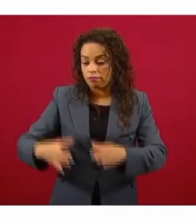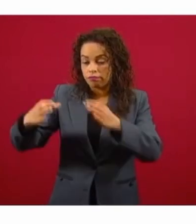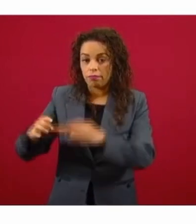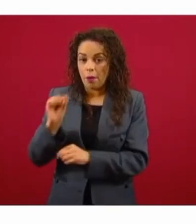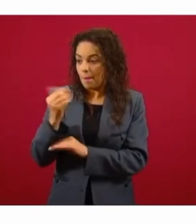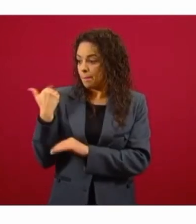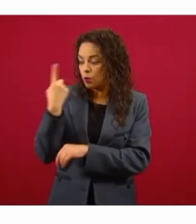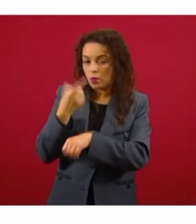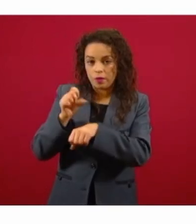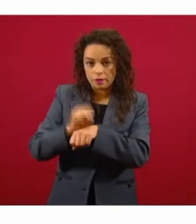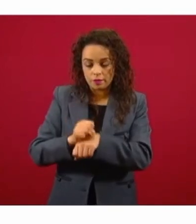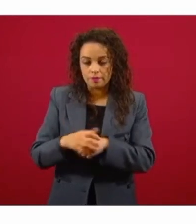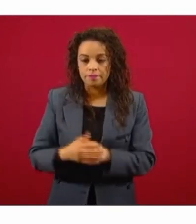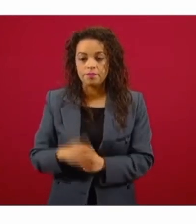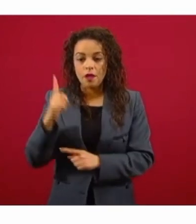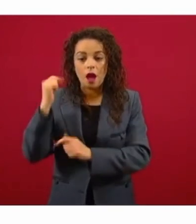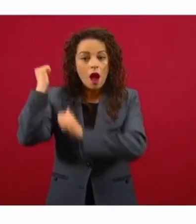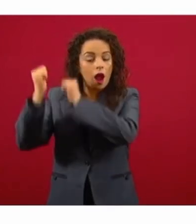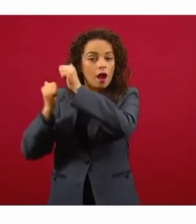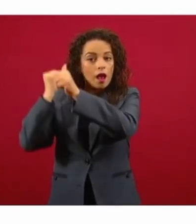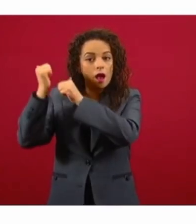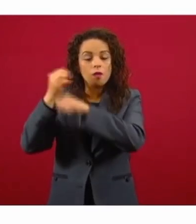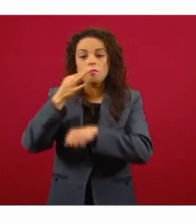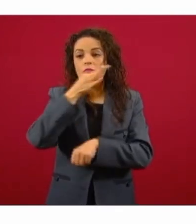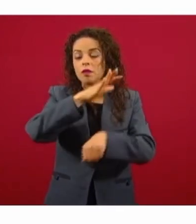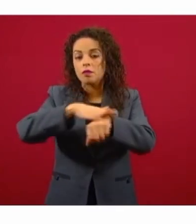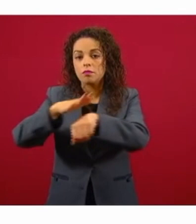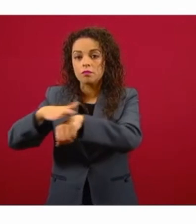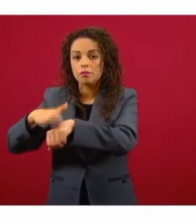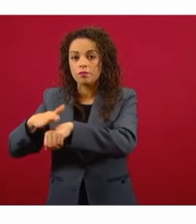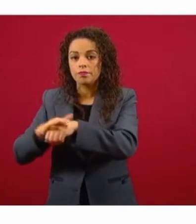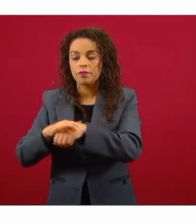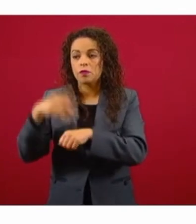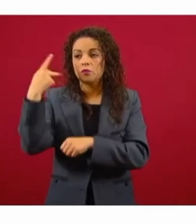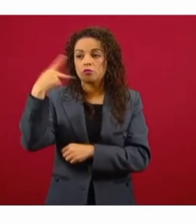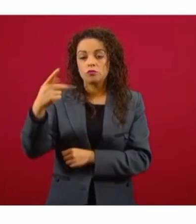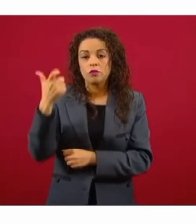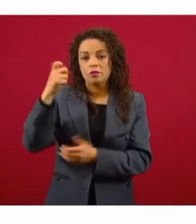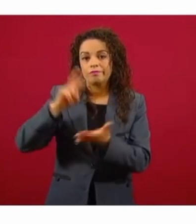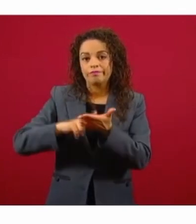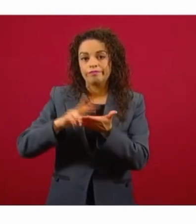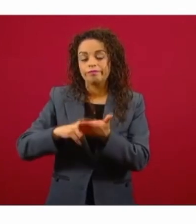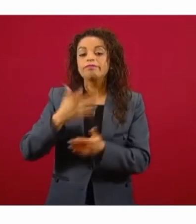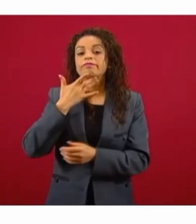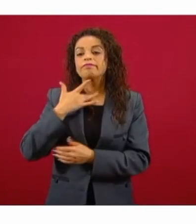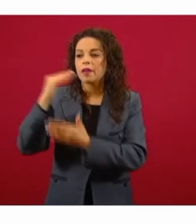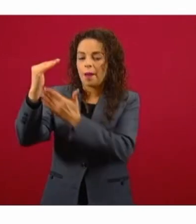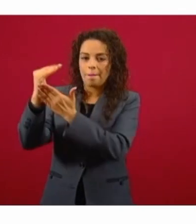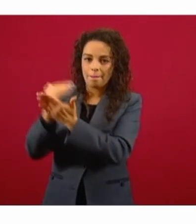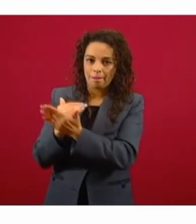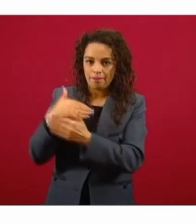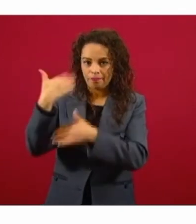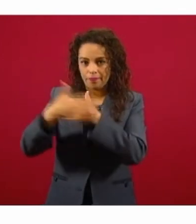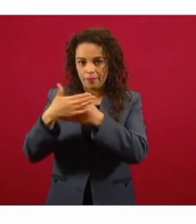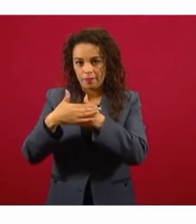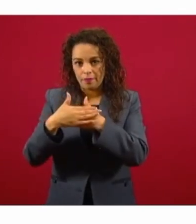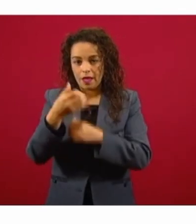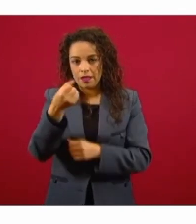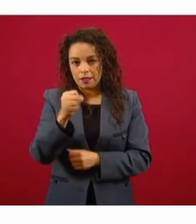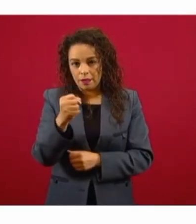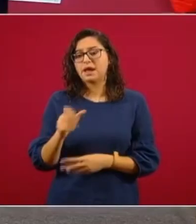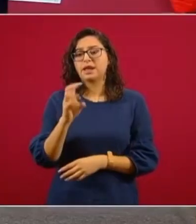.1 dólares por barril de petróleo, con una producción diaria de 1.857 millones de barriles.